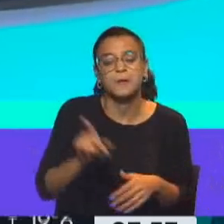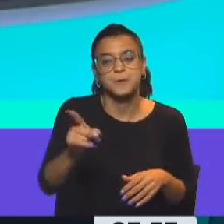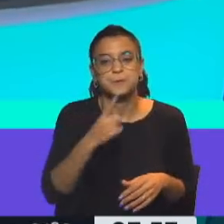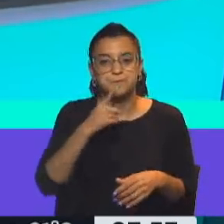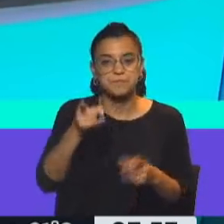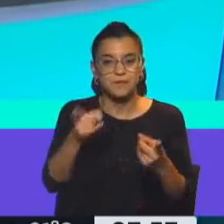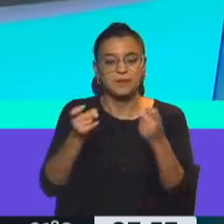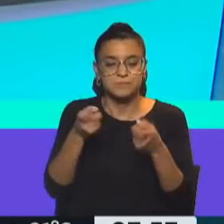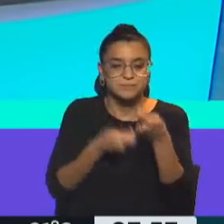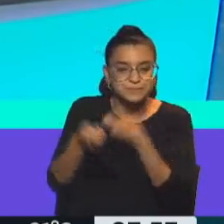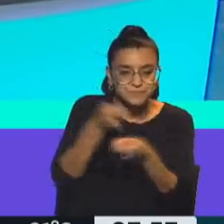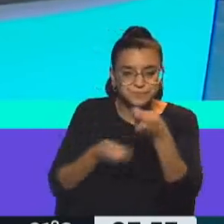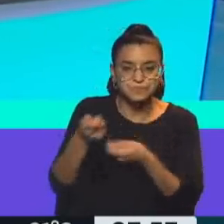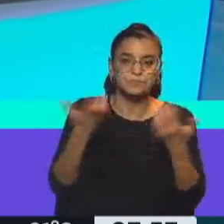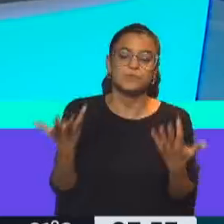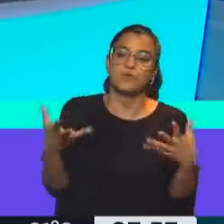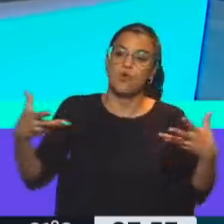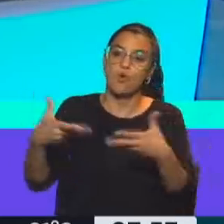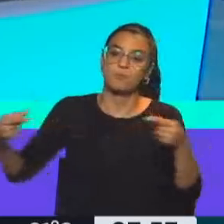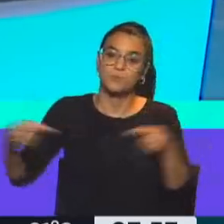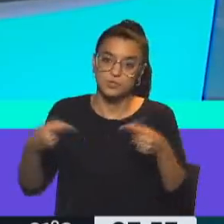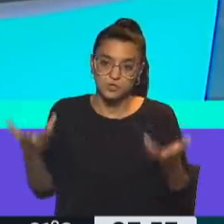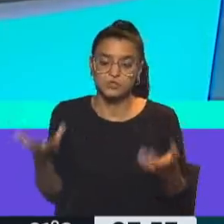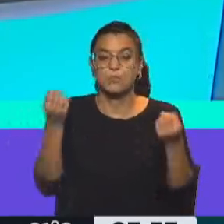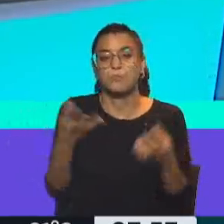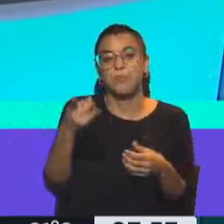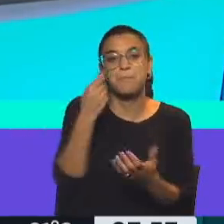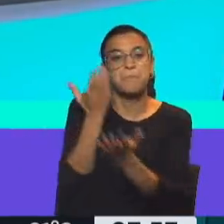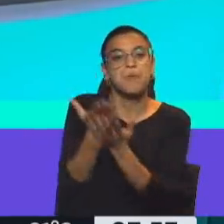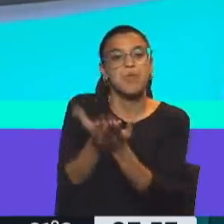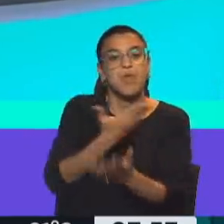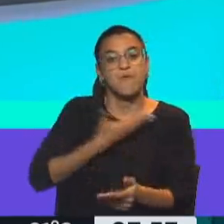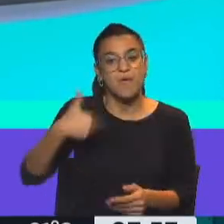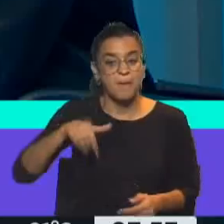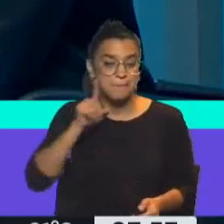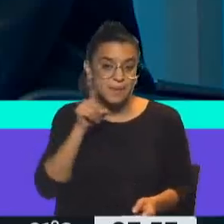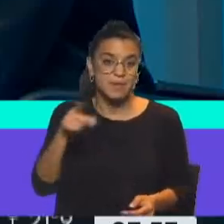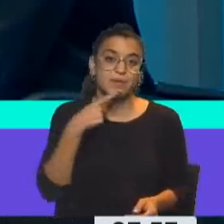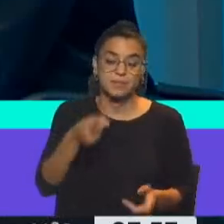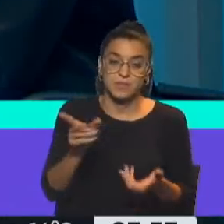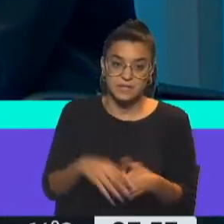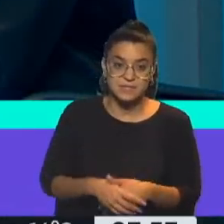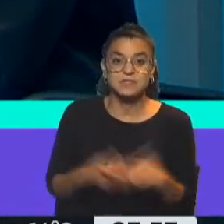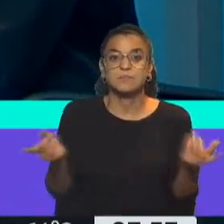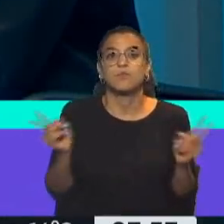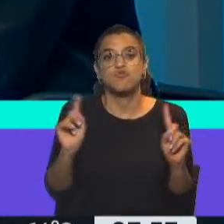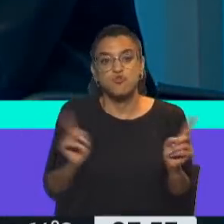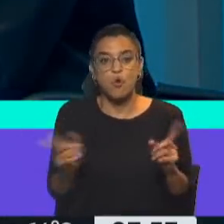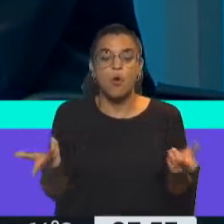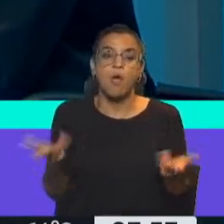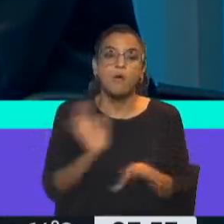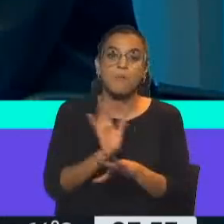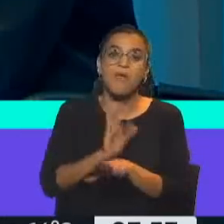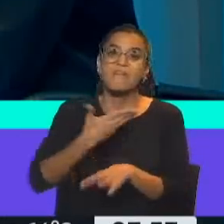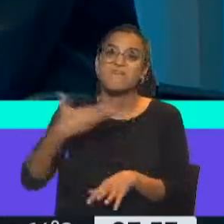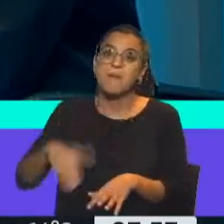de una negociación muy amplia con la oposición, porque uno de los pedidos del FMI, si bien uno no dice, bueno, estamos atados a